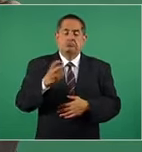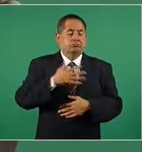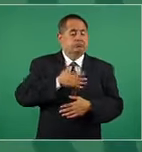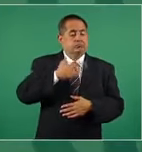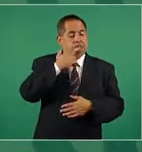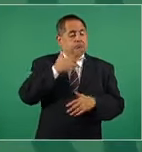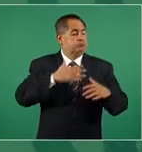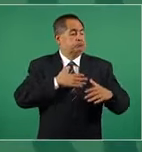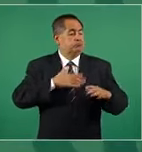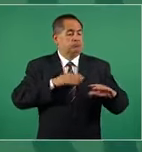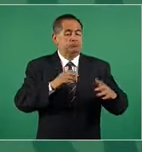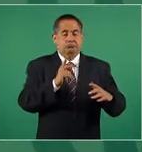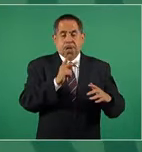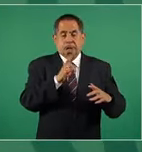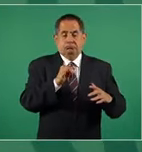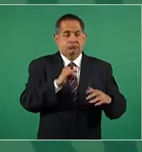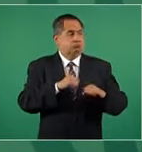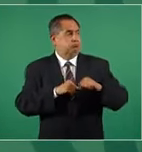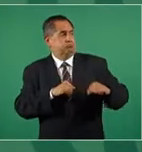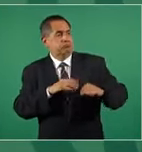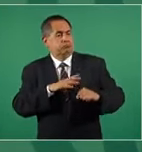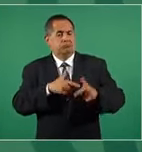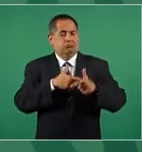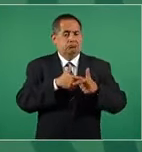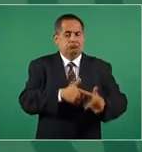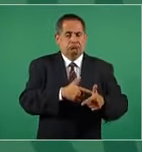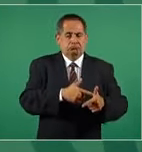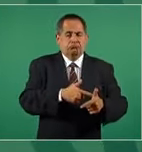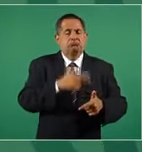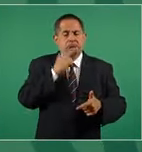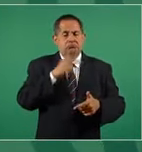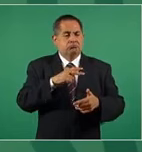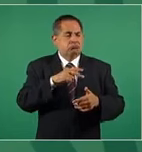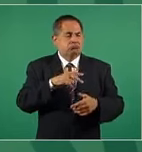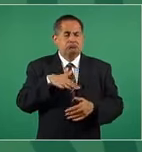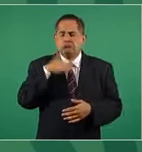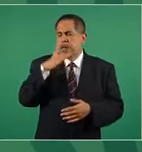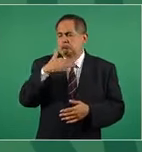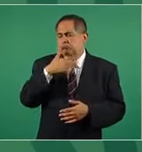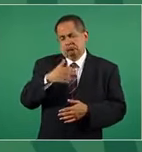era válido el fraude.